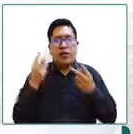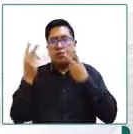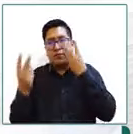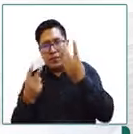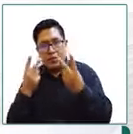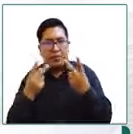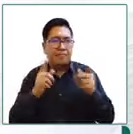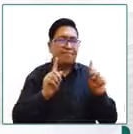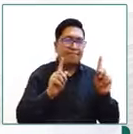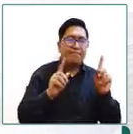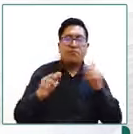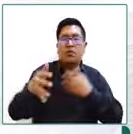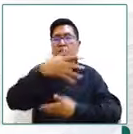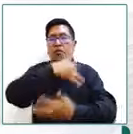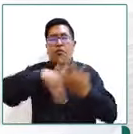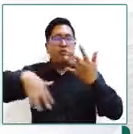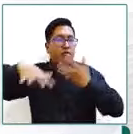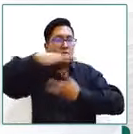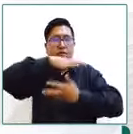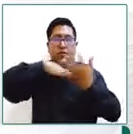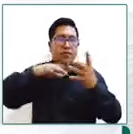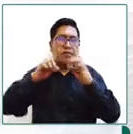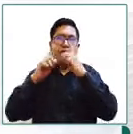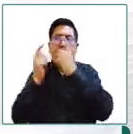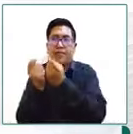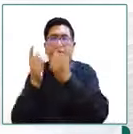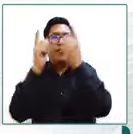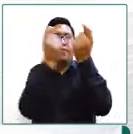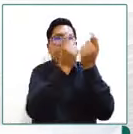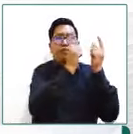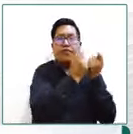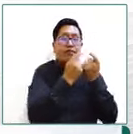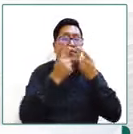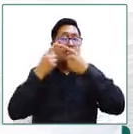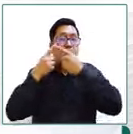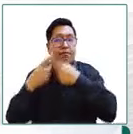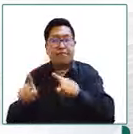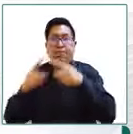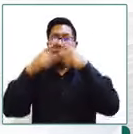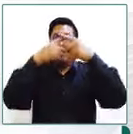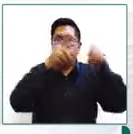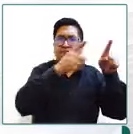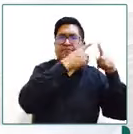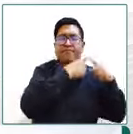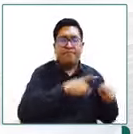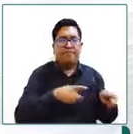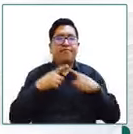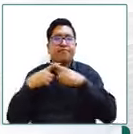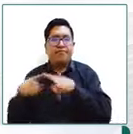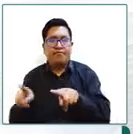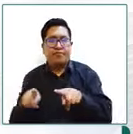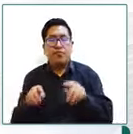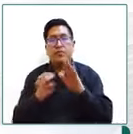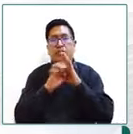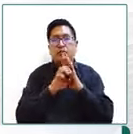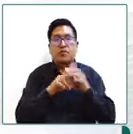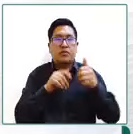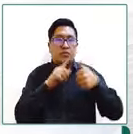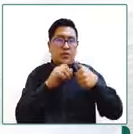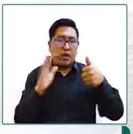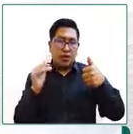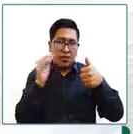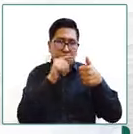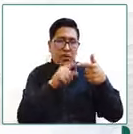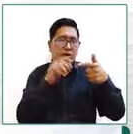departamentos en diferentes instancias porque por ejemplo en el caso de La Paz Tarija Beni y Santa Cruz